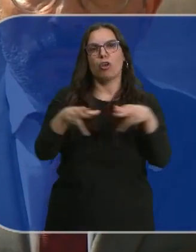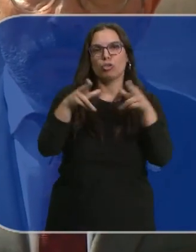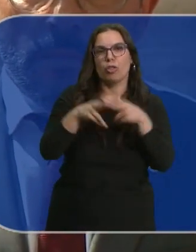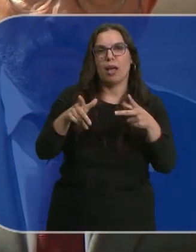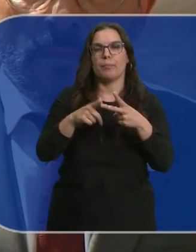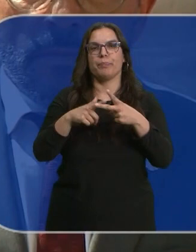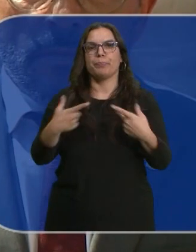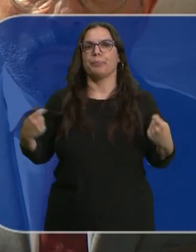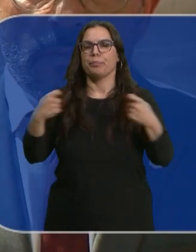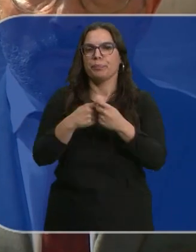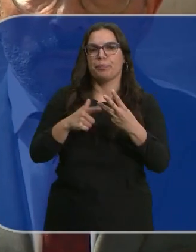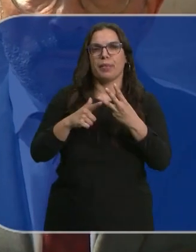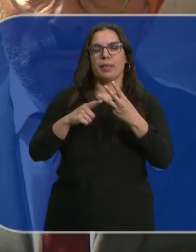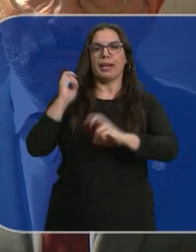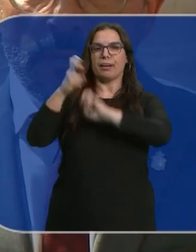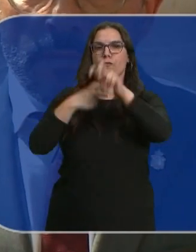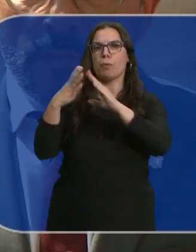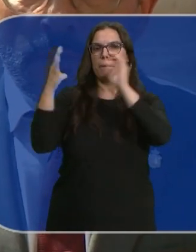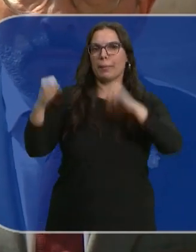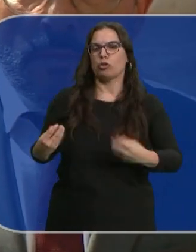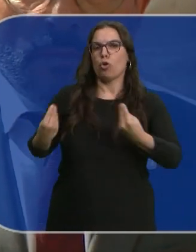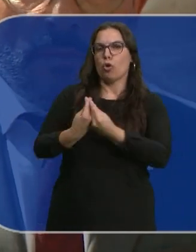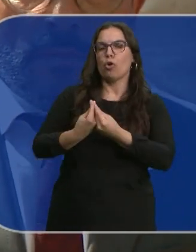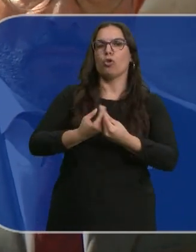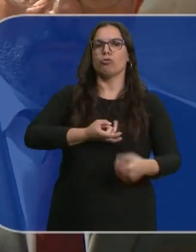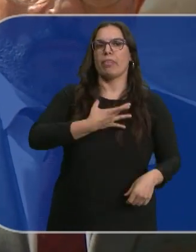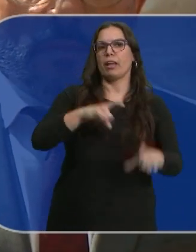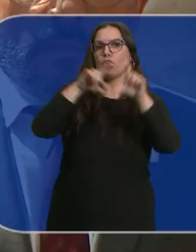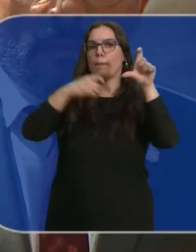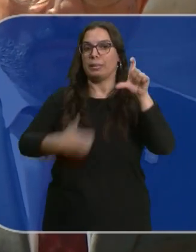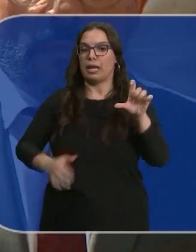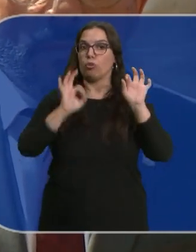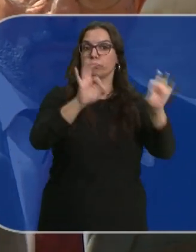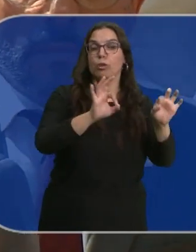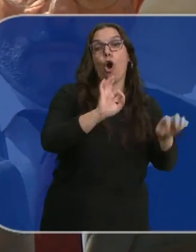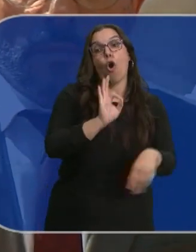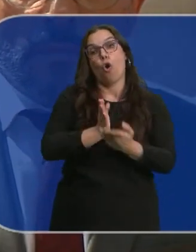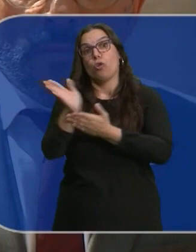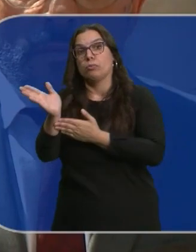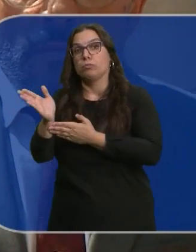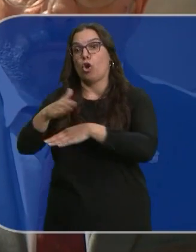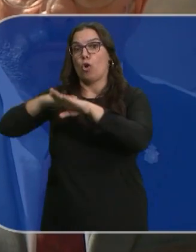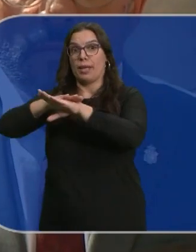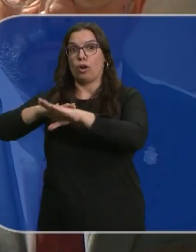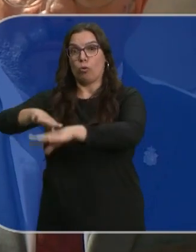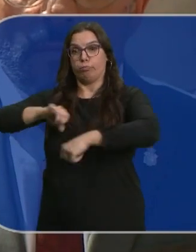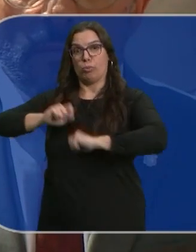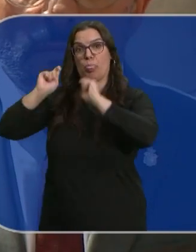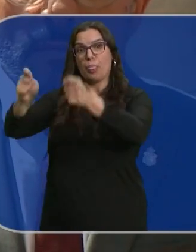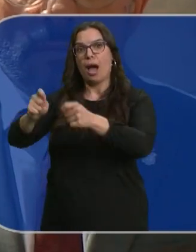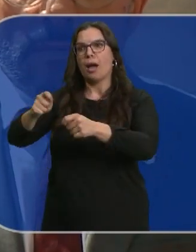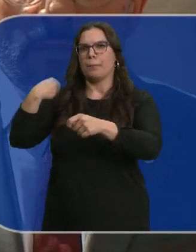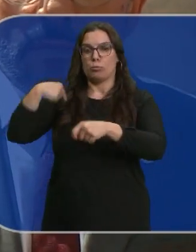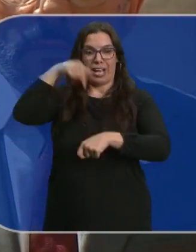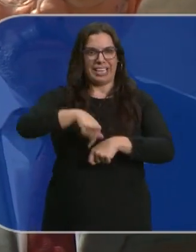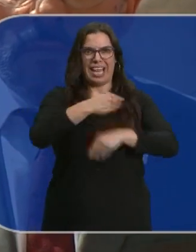concertación, las reformas pactadas con los sindicatos y los empresarios o que entren en el Gobierno de España aquellos que como aquí han